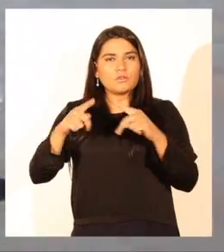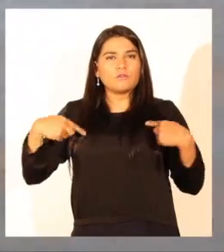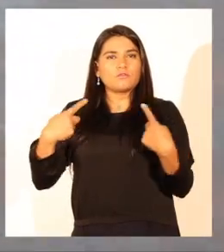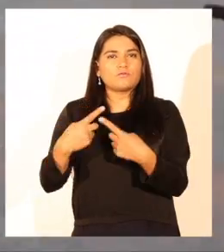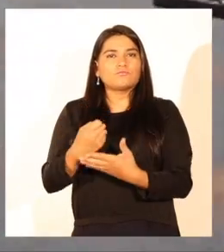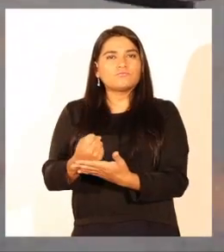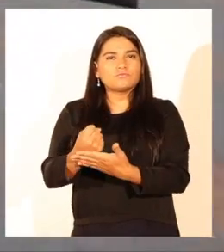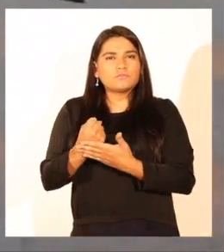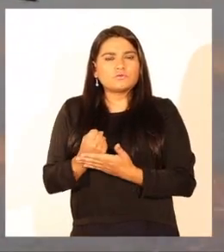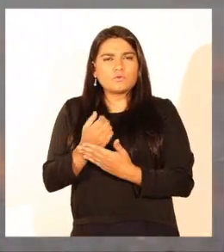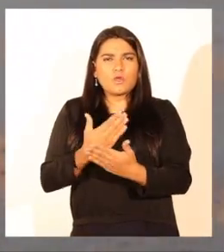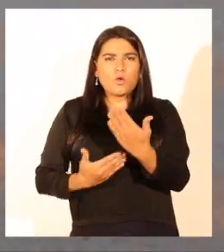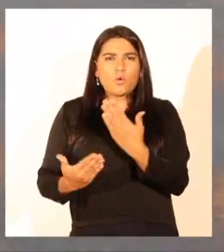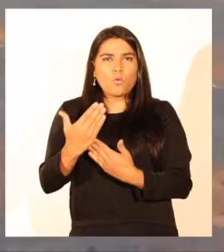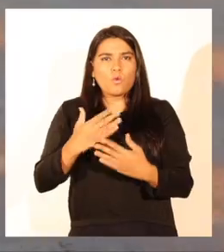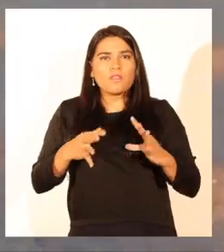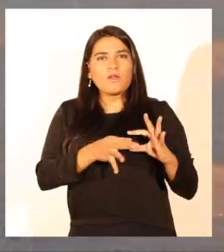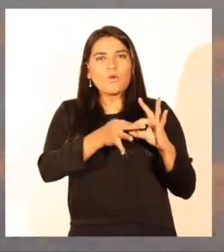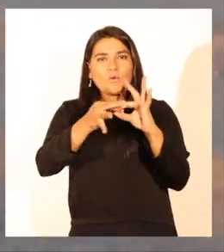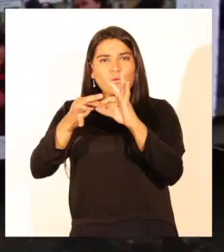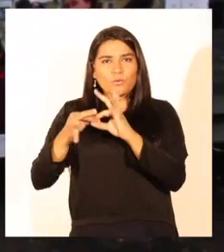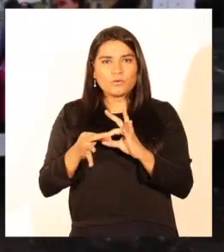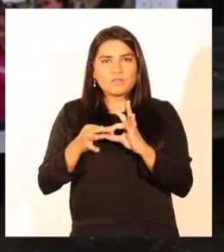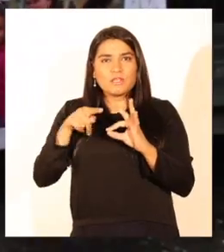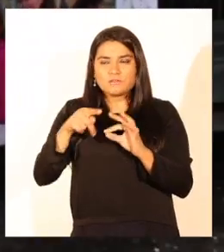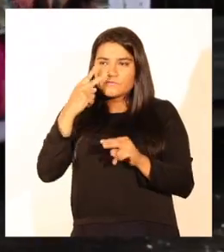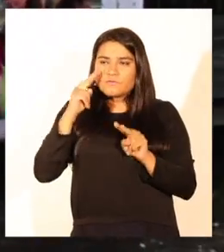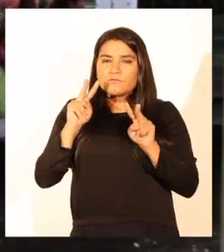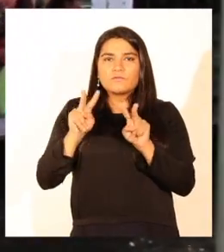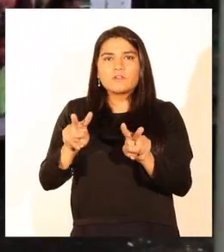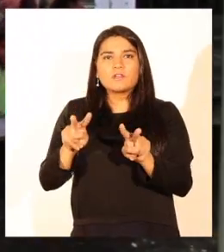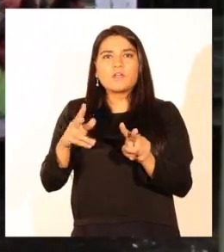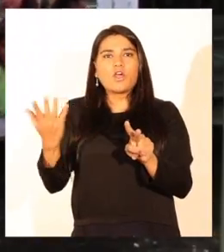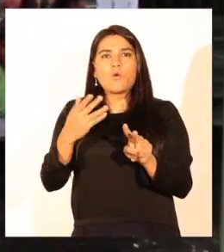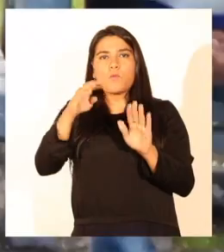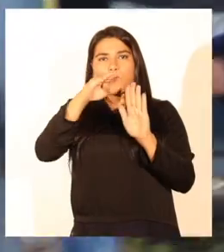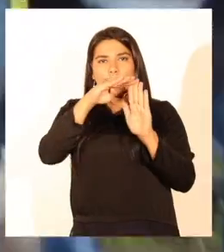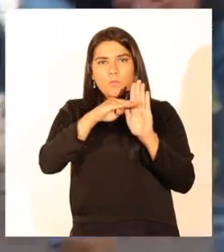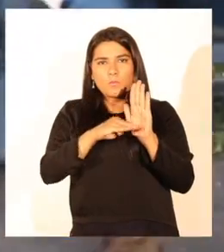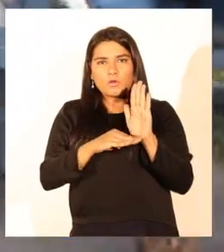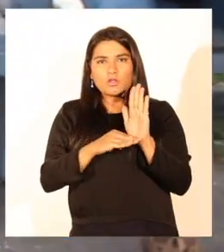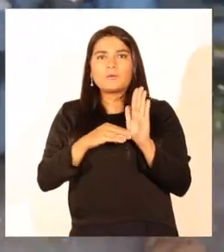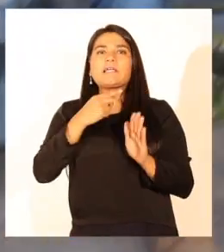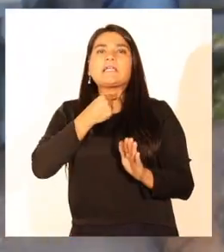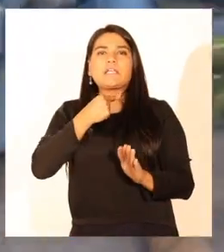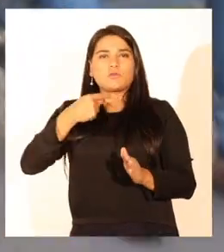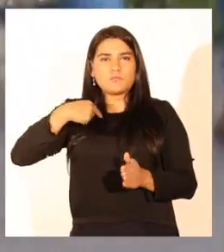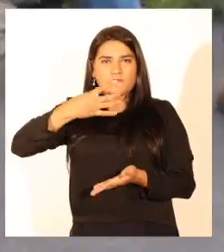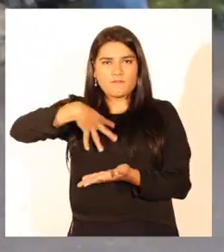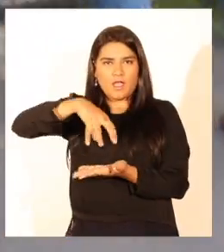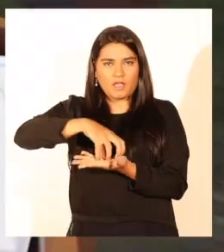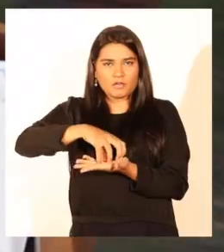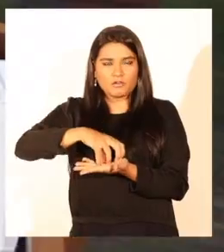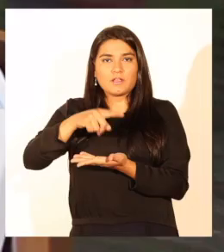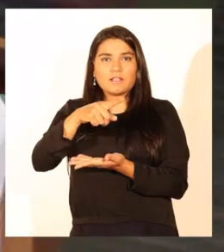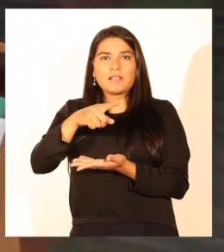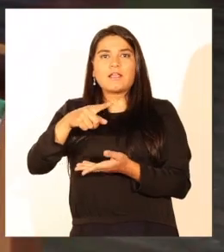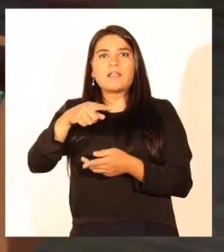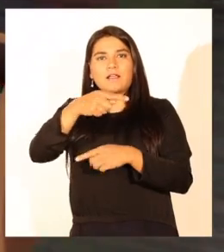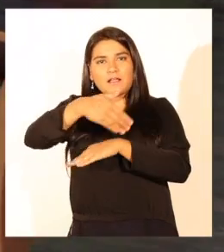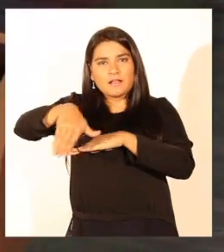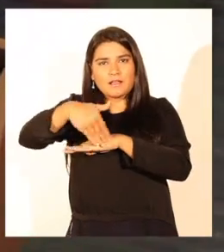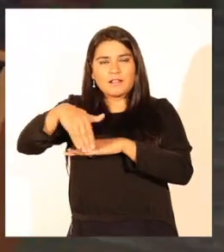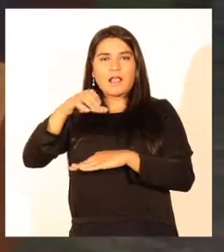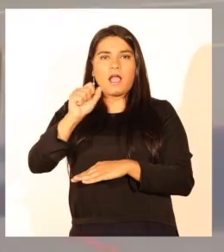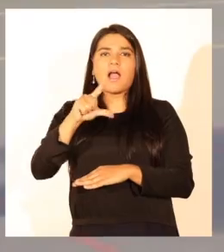nos impulsa, nos cuida y nos une. Esto se ve reflejado a través de los programas Quiero mi barrio, en Caleta Alto